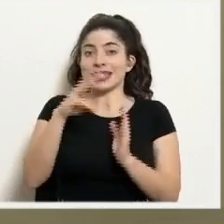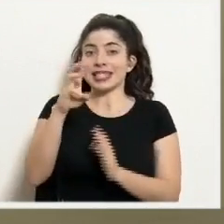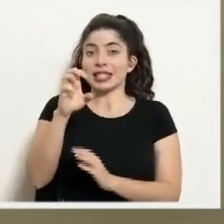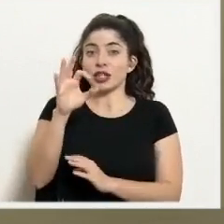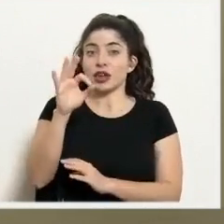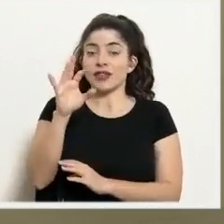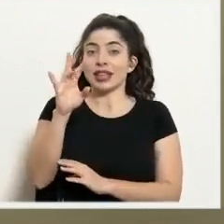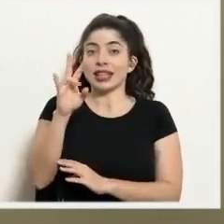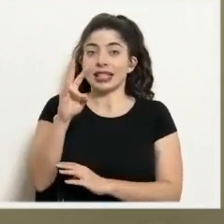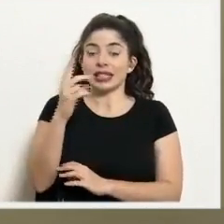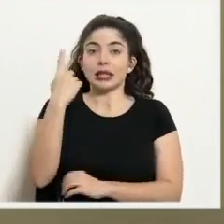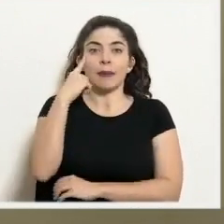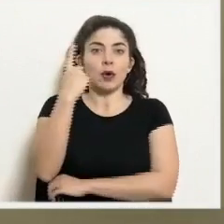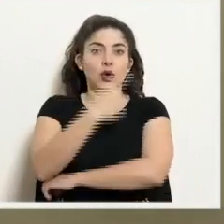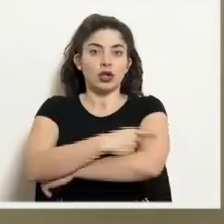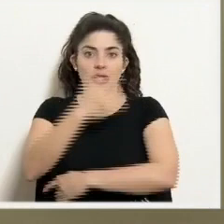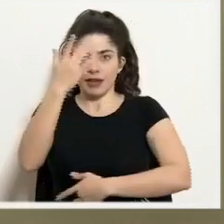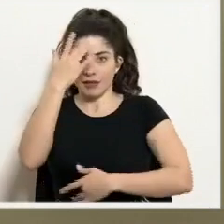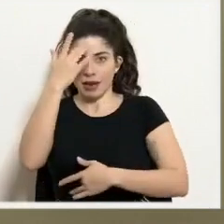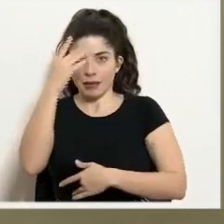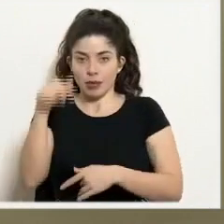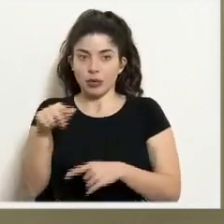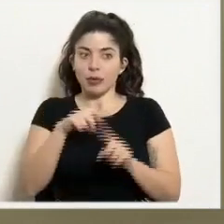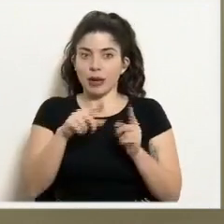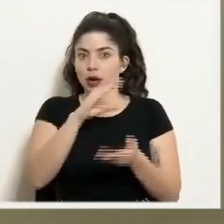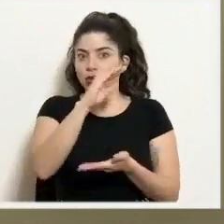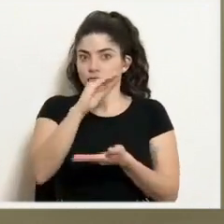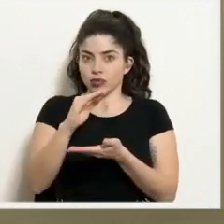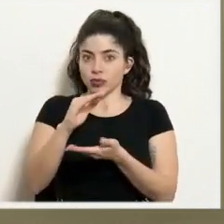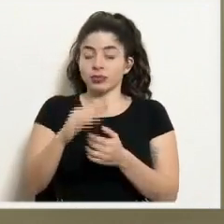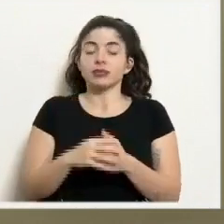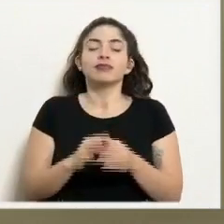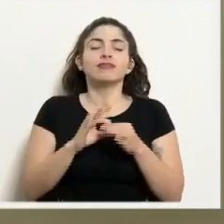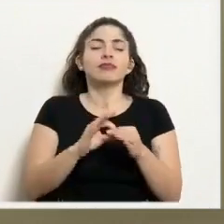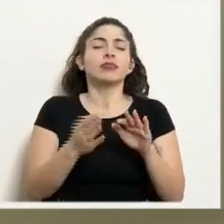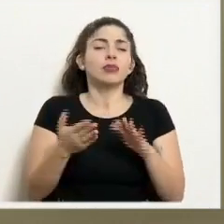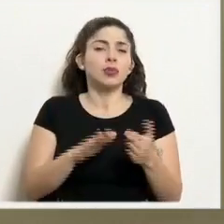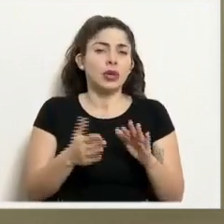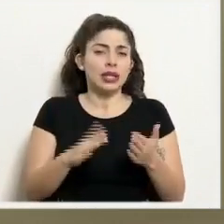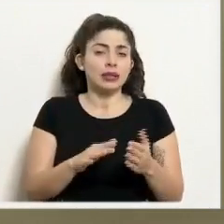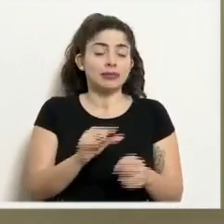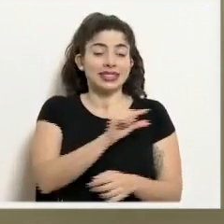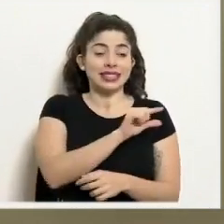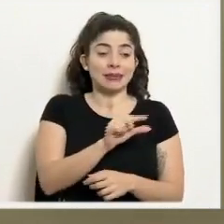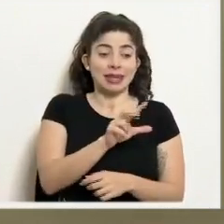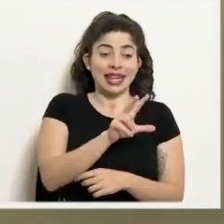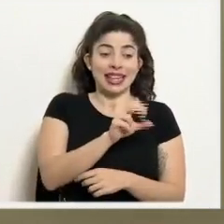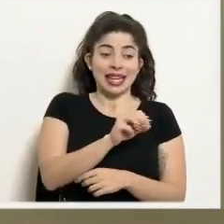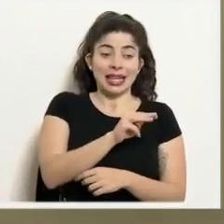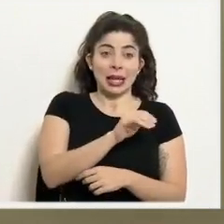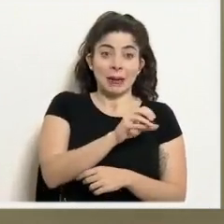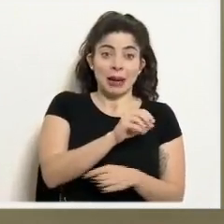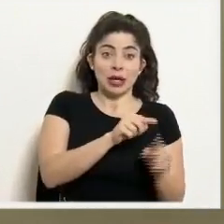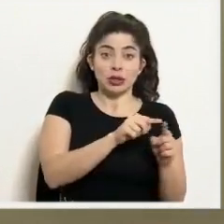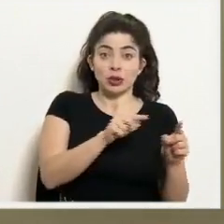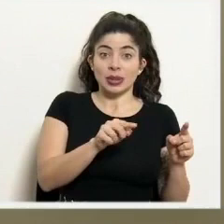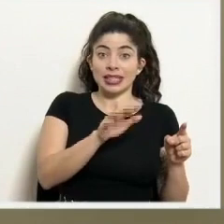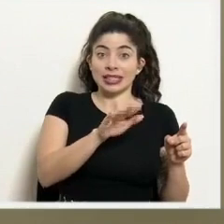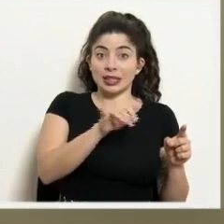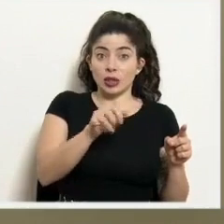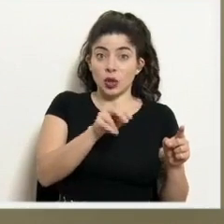casos diarios. En lo que respecta a los fallecimientos, la semana del 30 de mayo al 5 de junio,